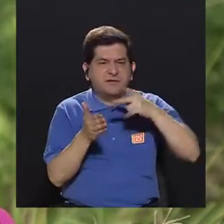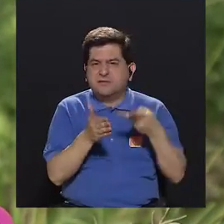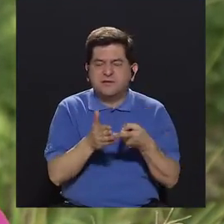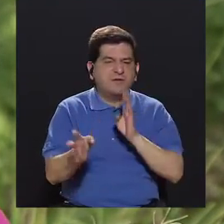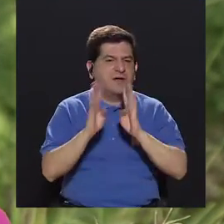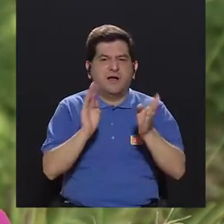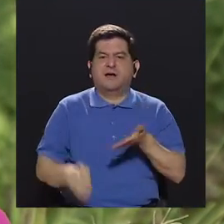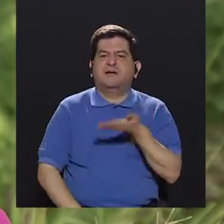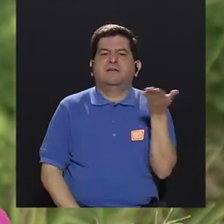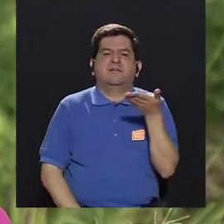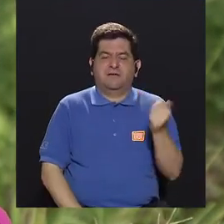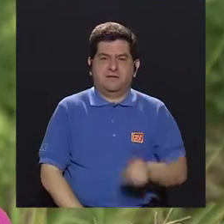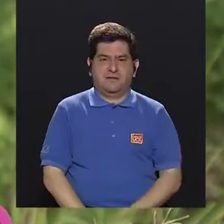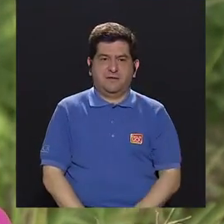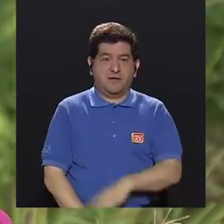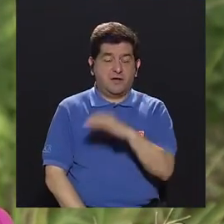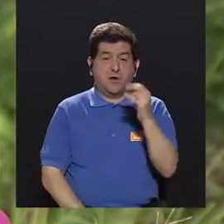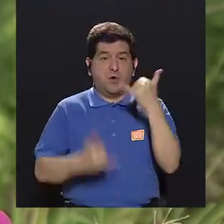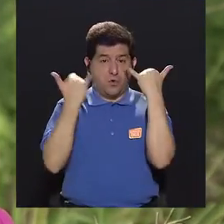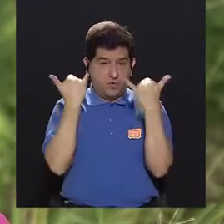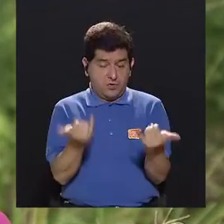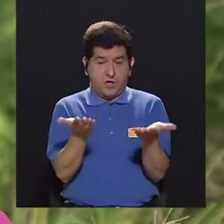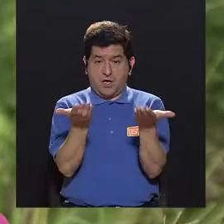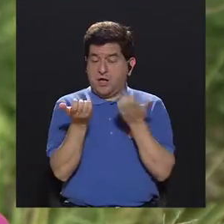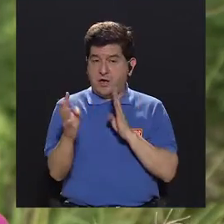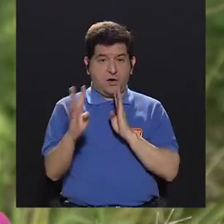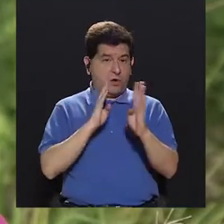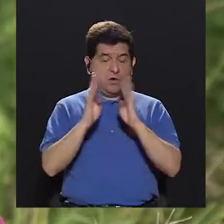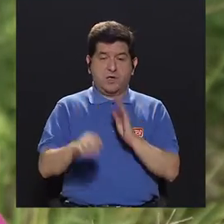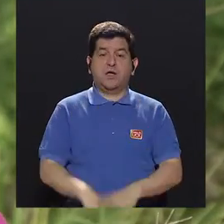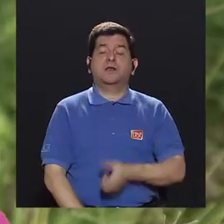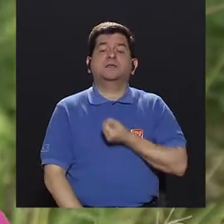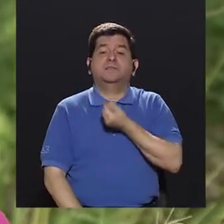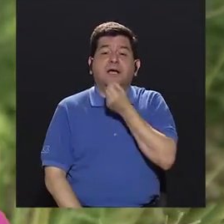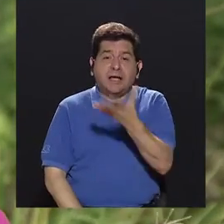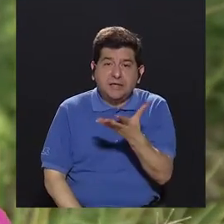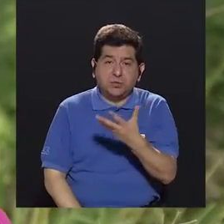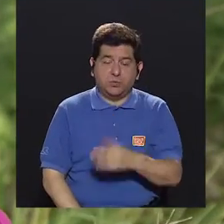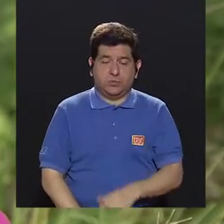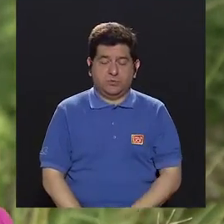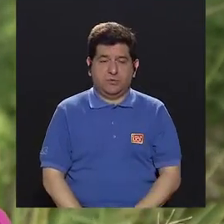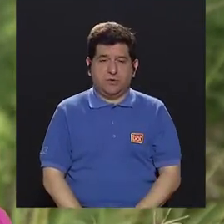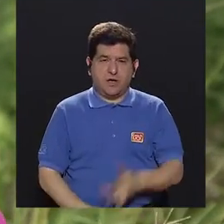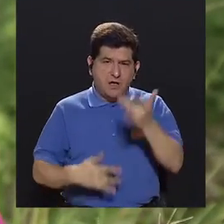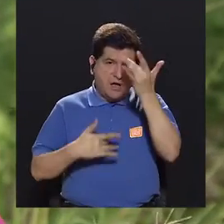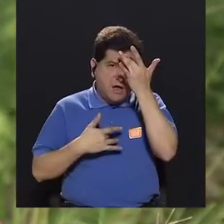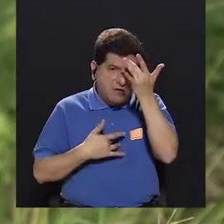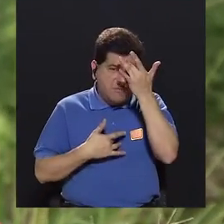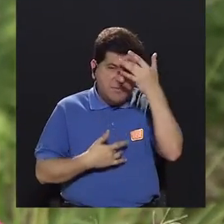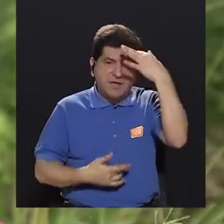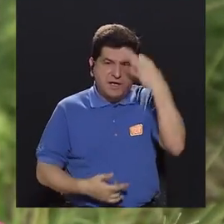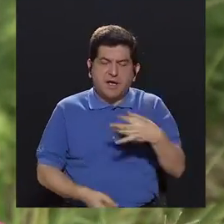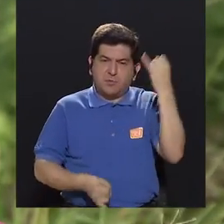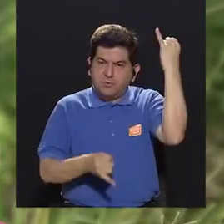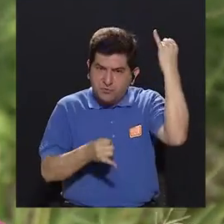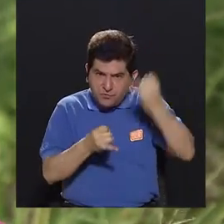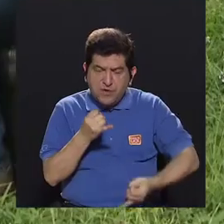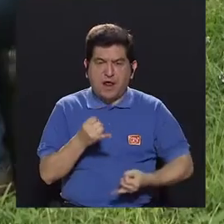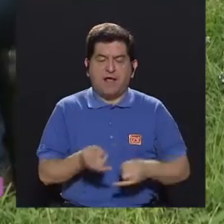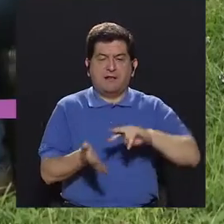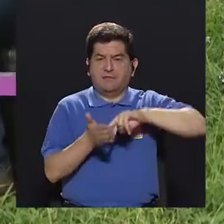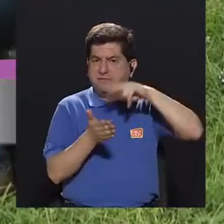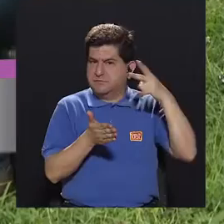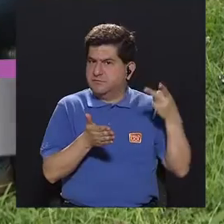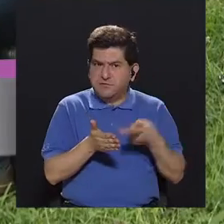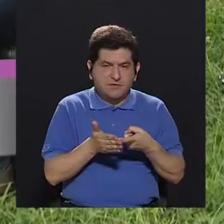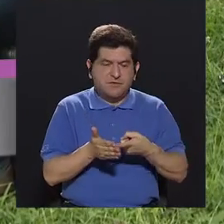¿Qué nos está hablando? O cuando ya no quiere hablar, está gritando. ¿Cuántas enfermedades consideramos terminales? Y